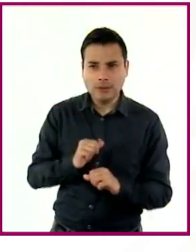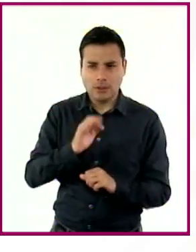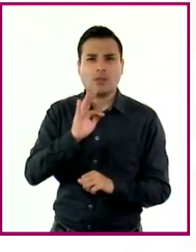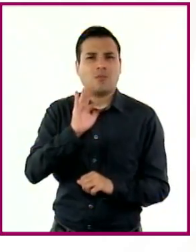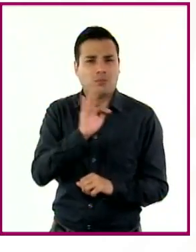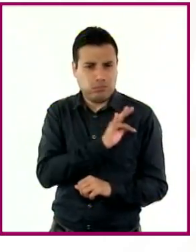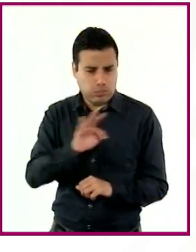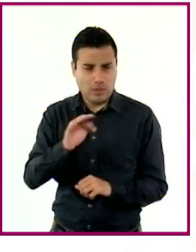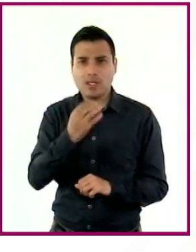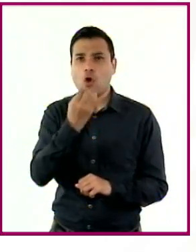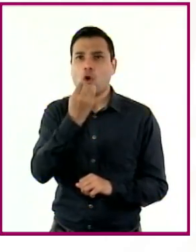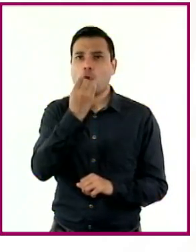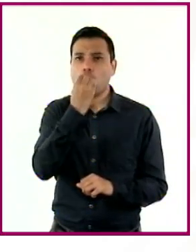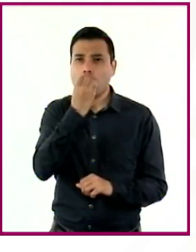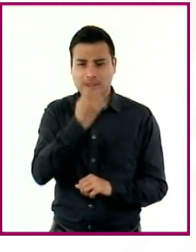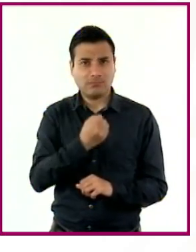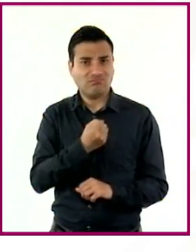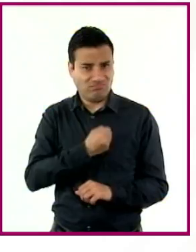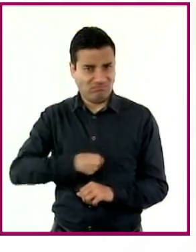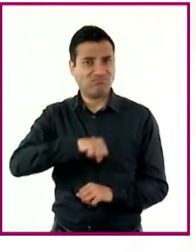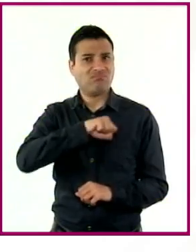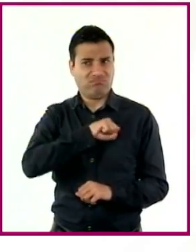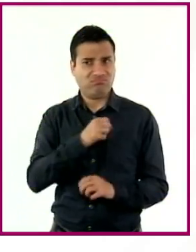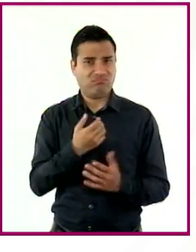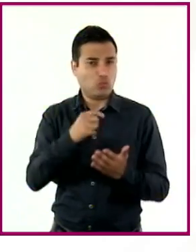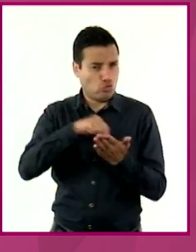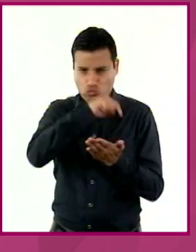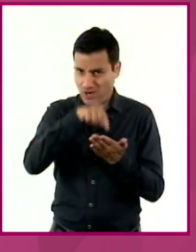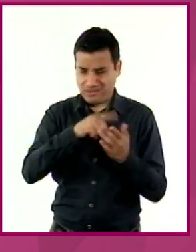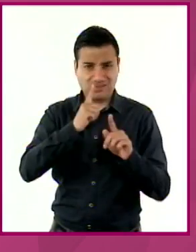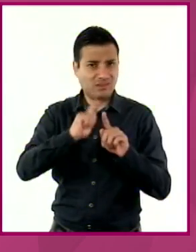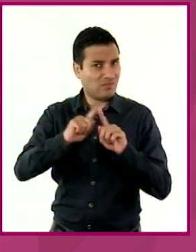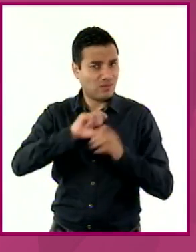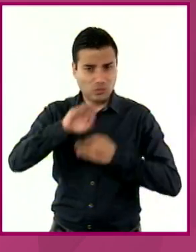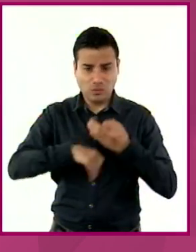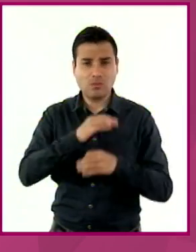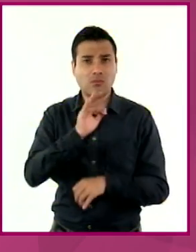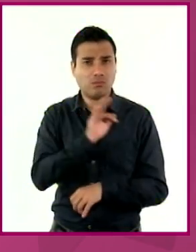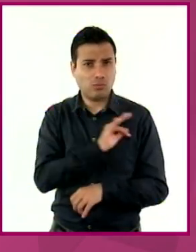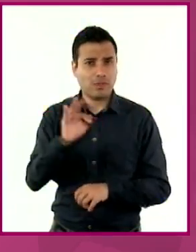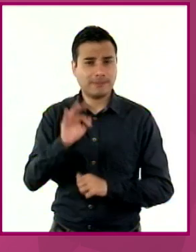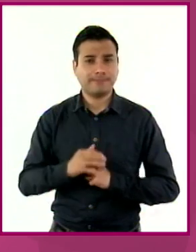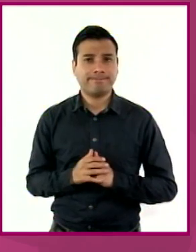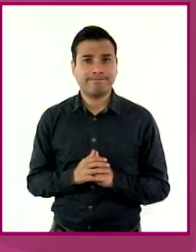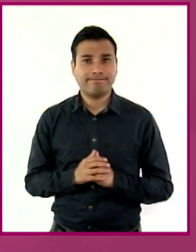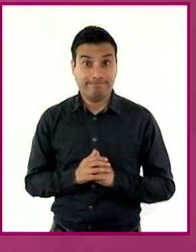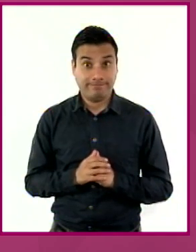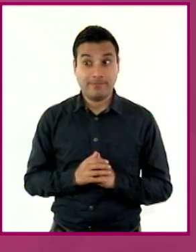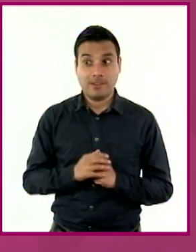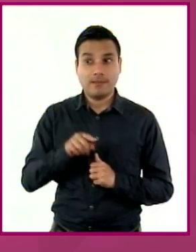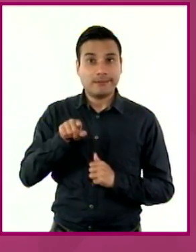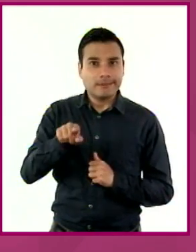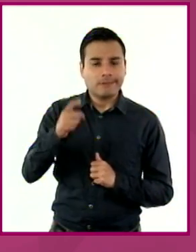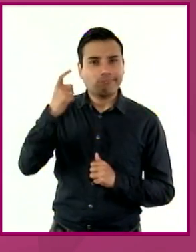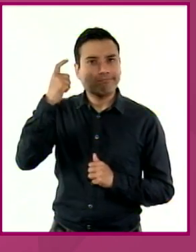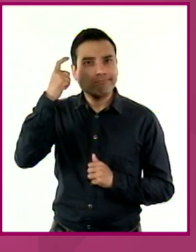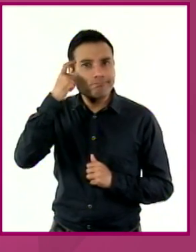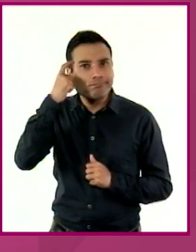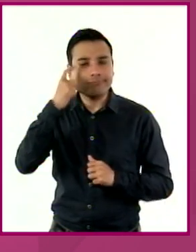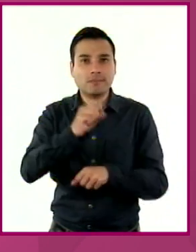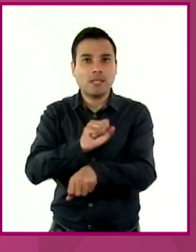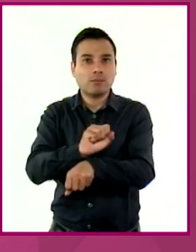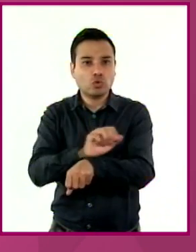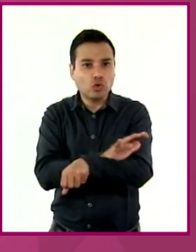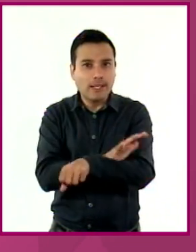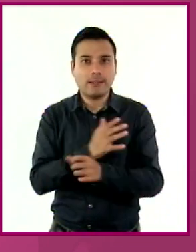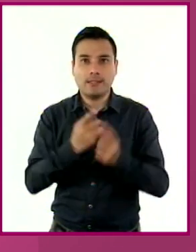a la que tenemos acceso en nuestra región. Para continuar favoreciendo su desarrollo cognitivo, socioemocional,